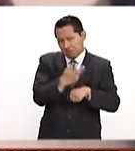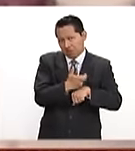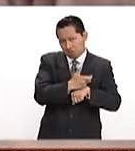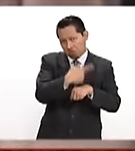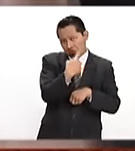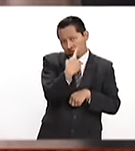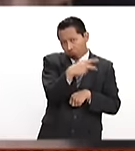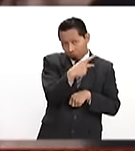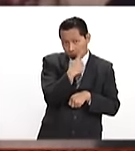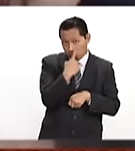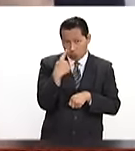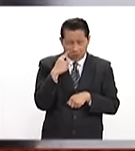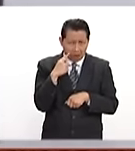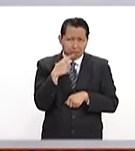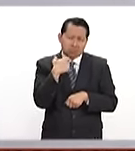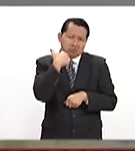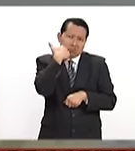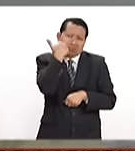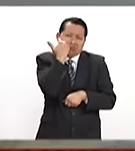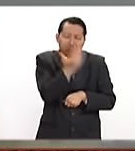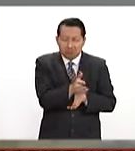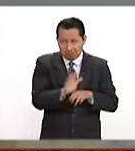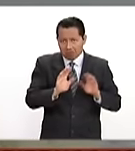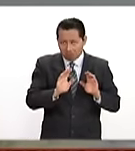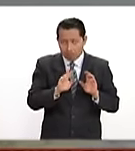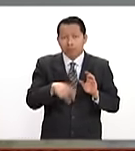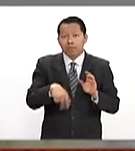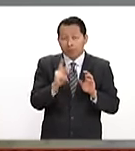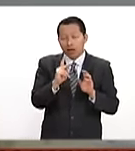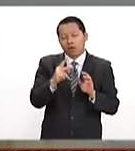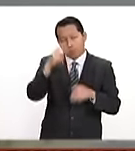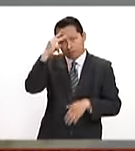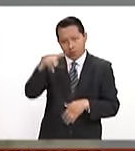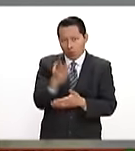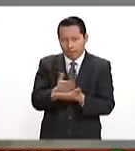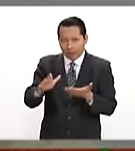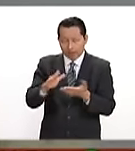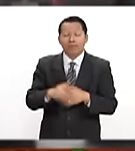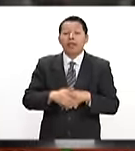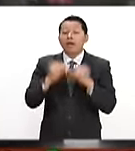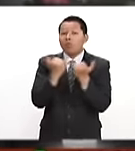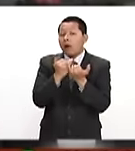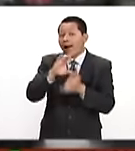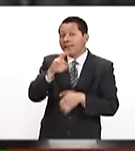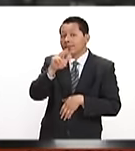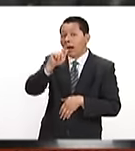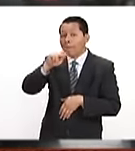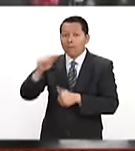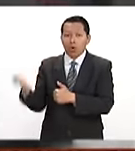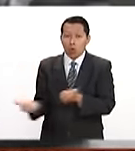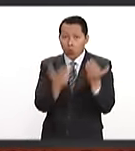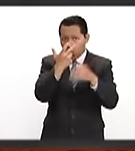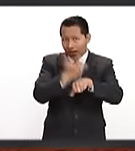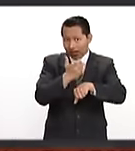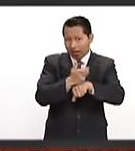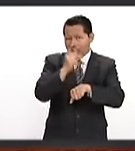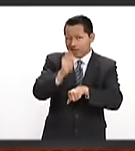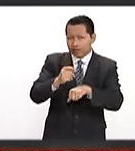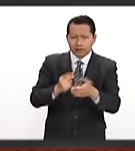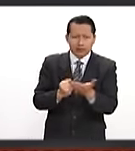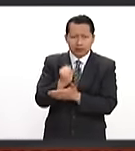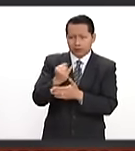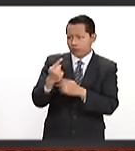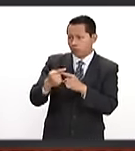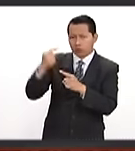pagará por ello. También afirmó que la extradición del narcotraficante Joaquín El Chapo Guzmán a Estados Unidos fue una decisión que se tomó el año